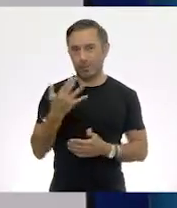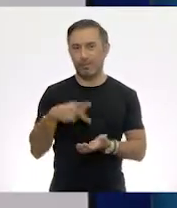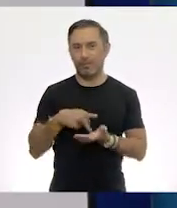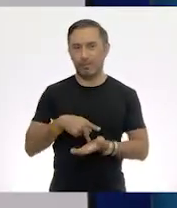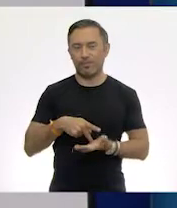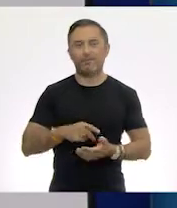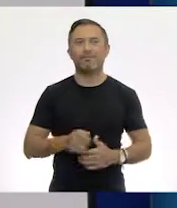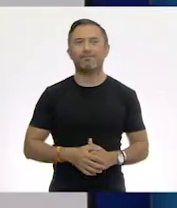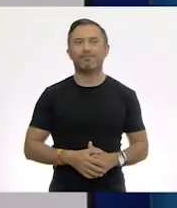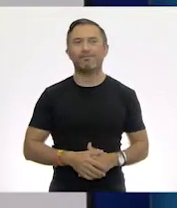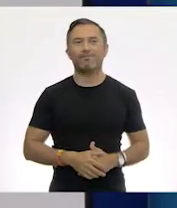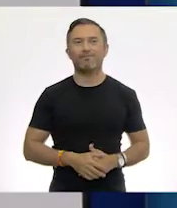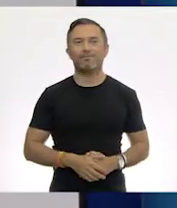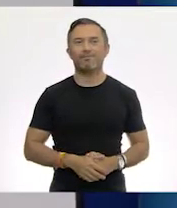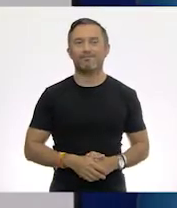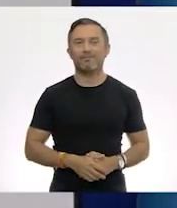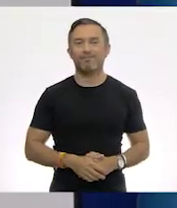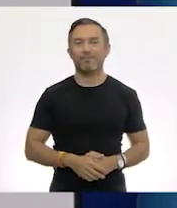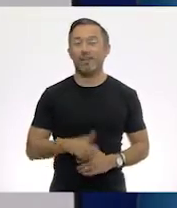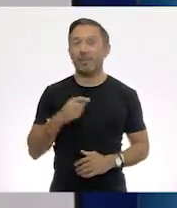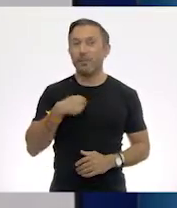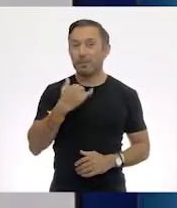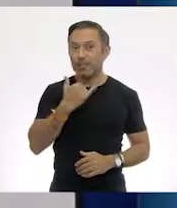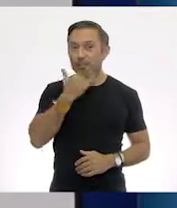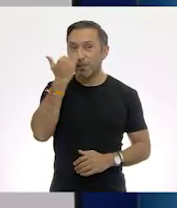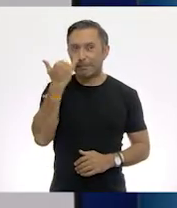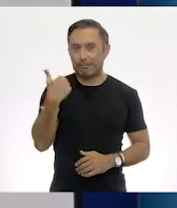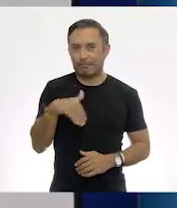Ay, mira, me equivoqué de... ¿Cuál fue?